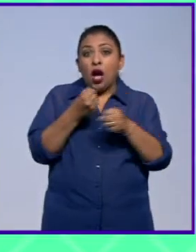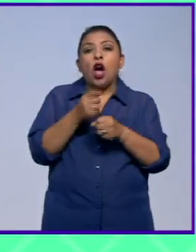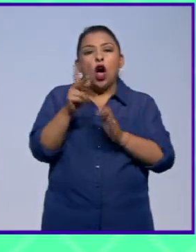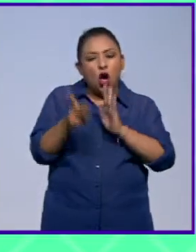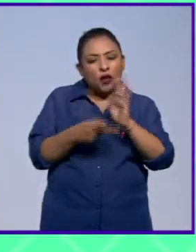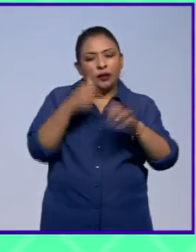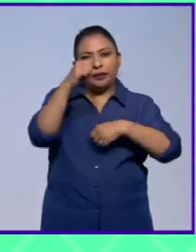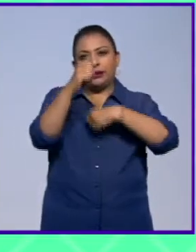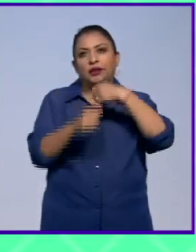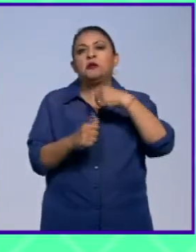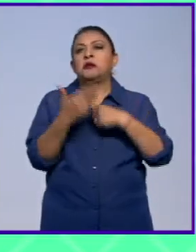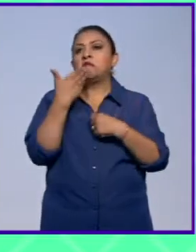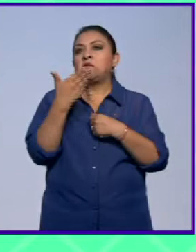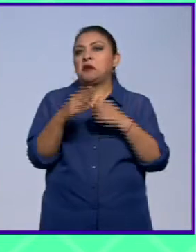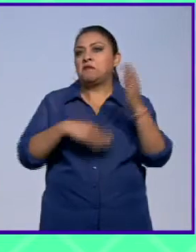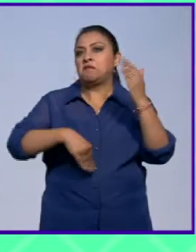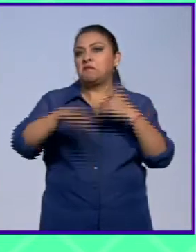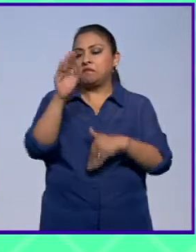con éxito la cirugía